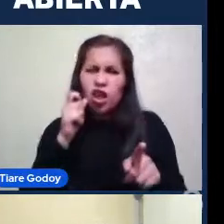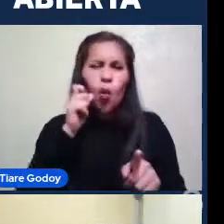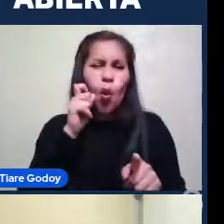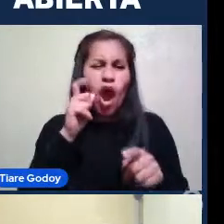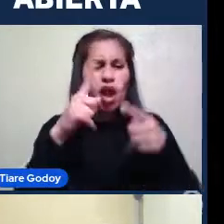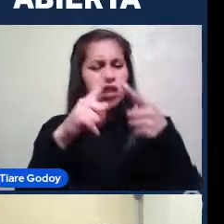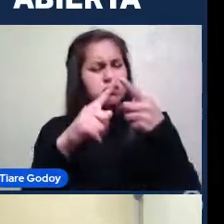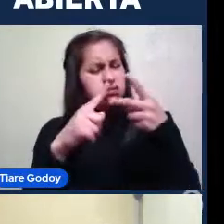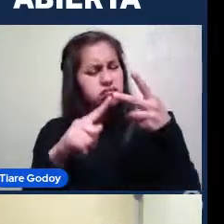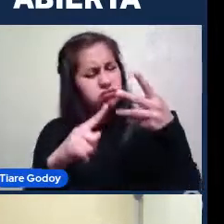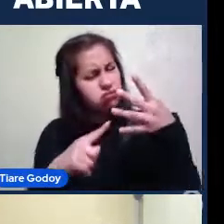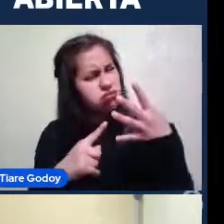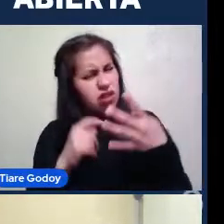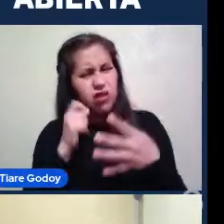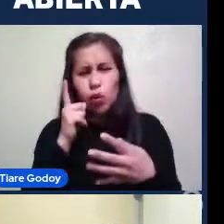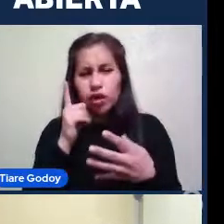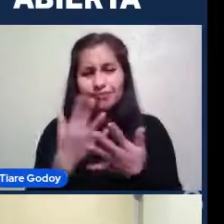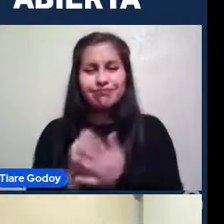Vamos al siguiente.